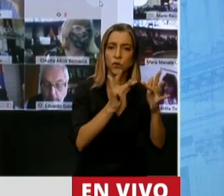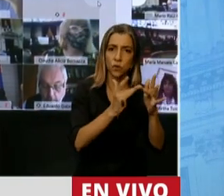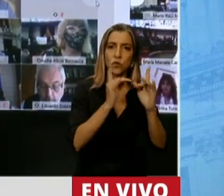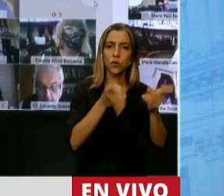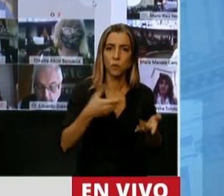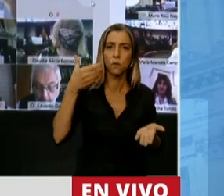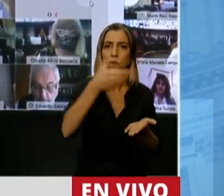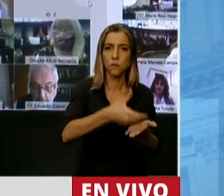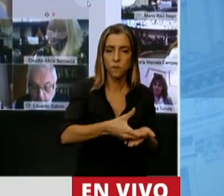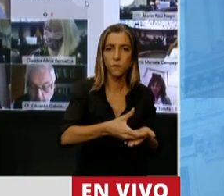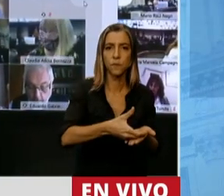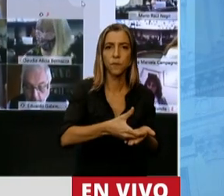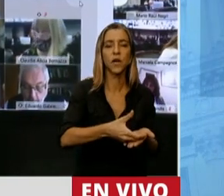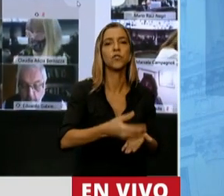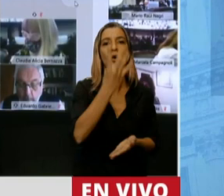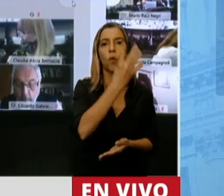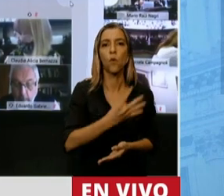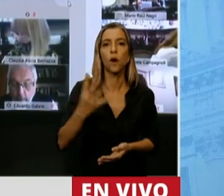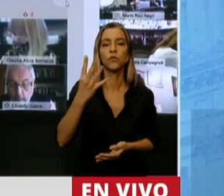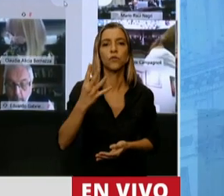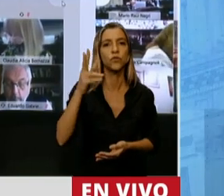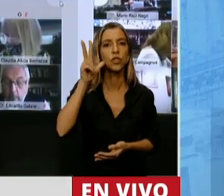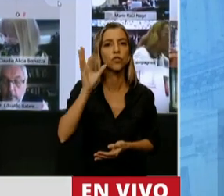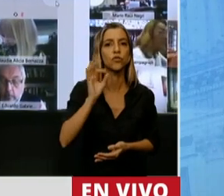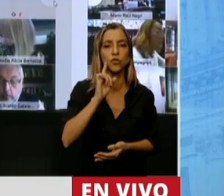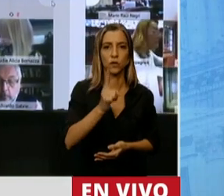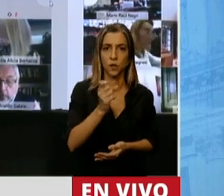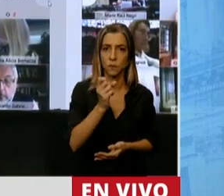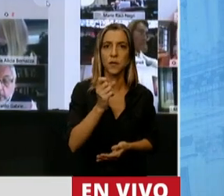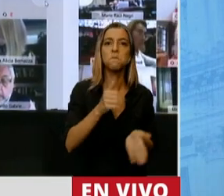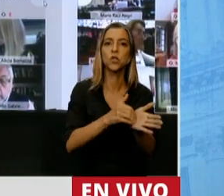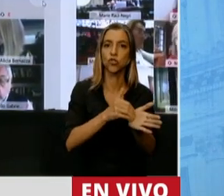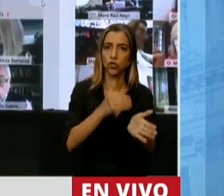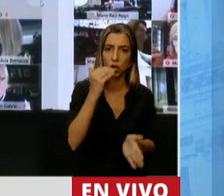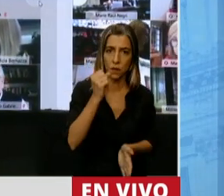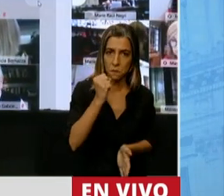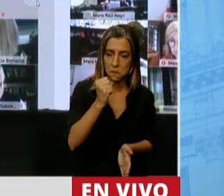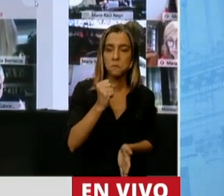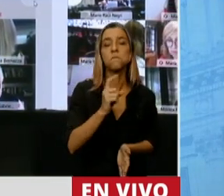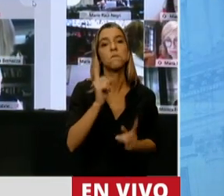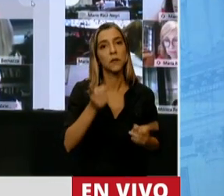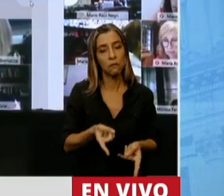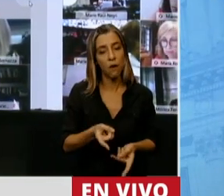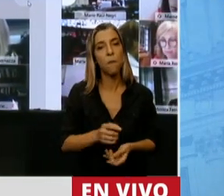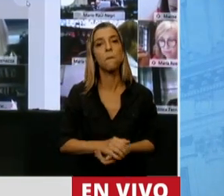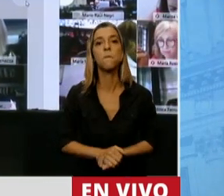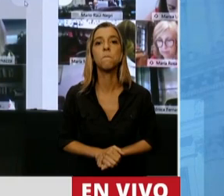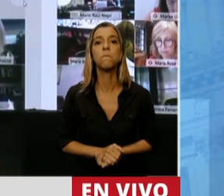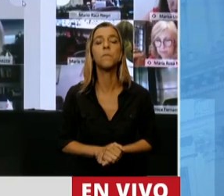a invertir 480.000 millones de pesos, pero que además le dé